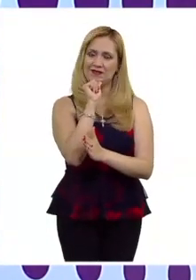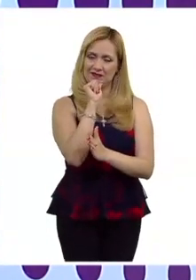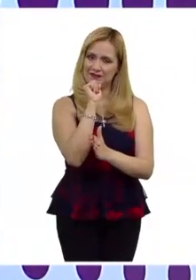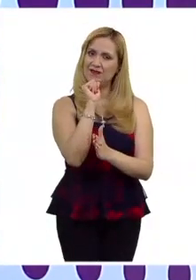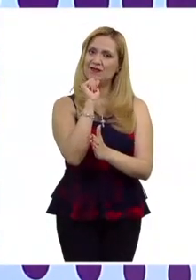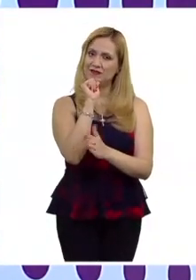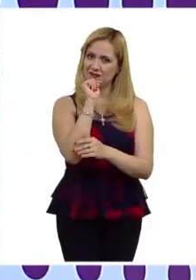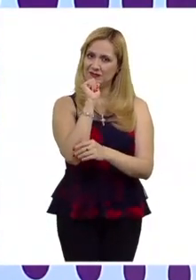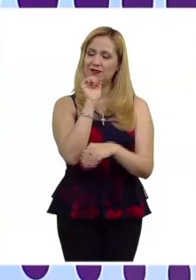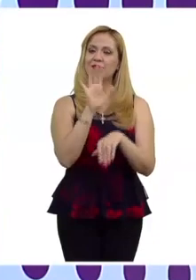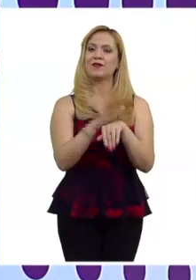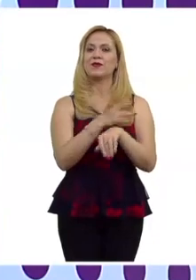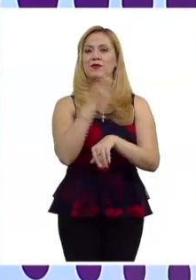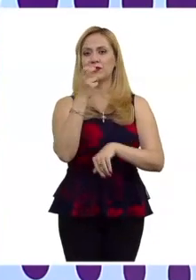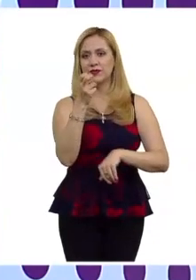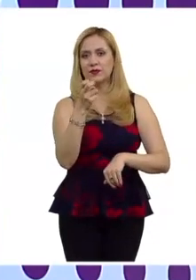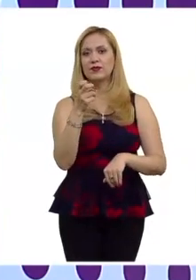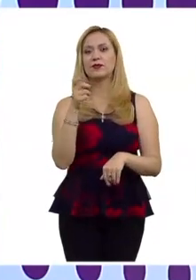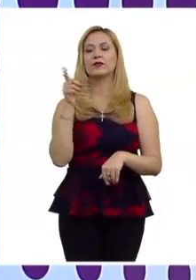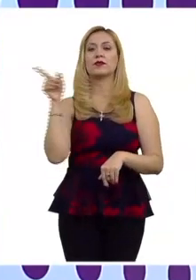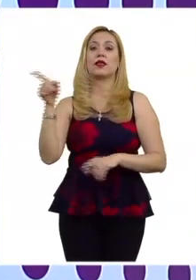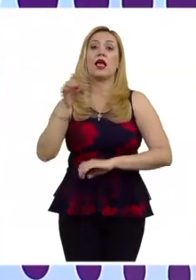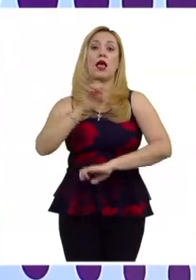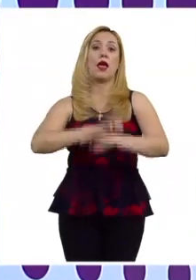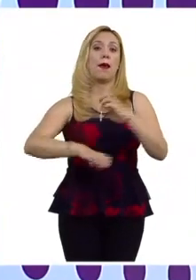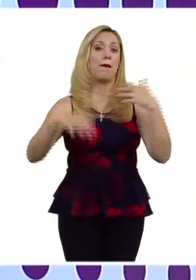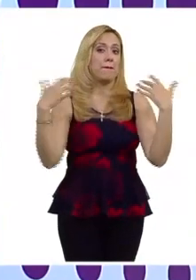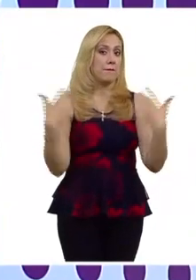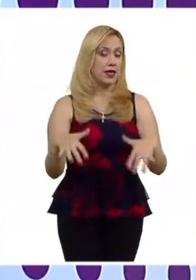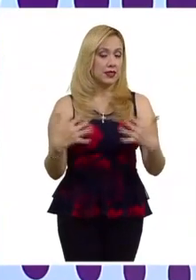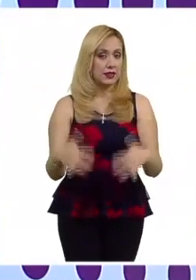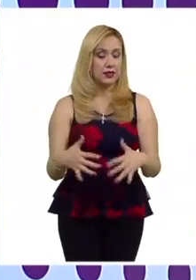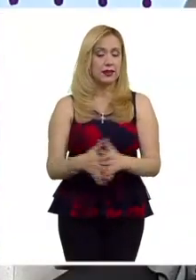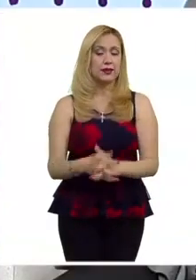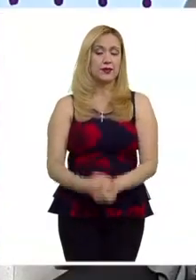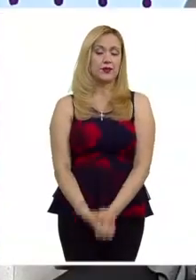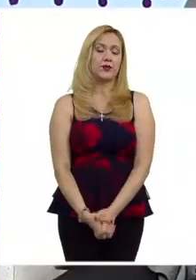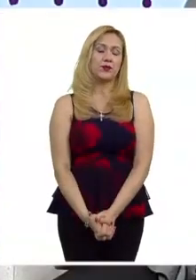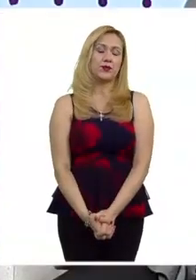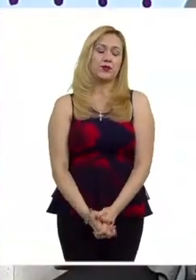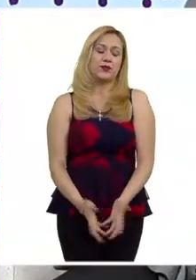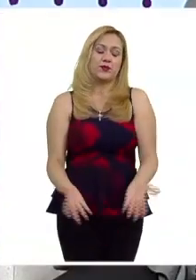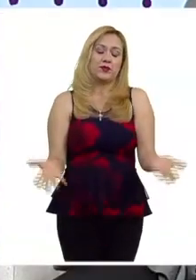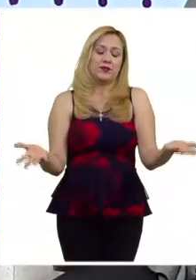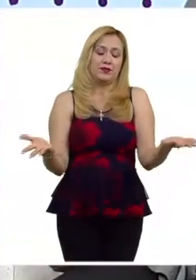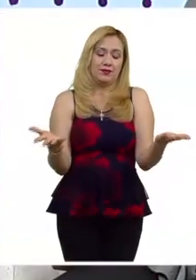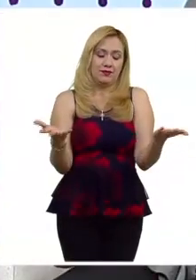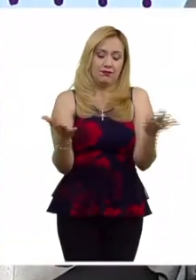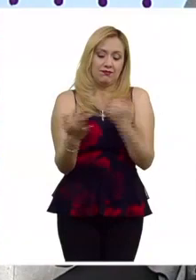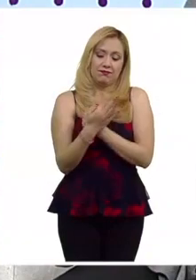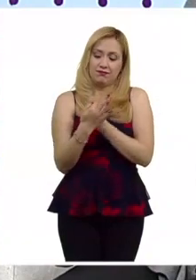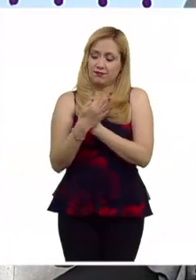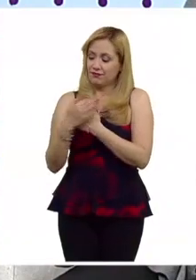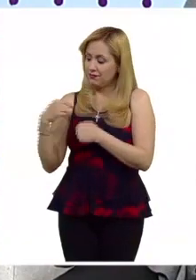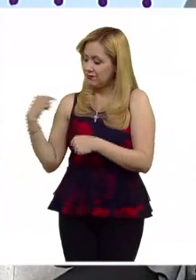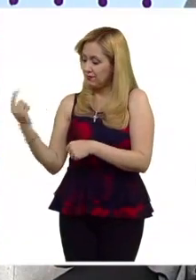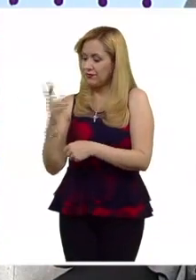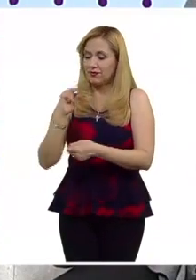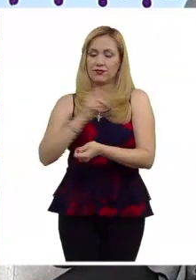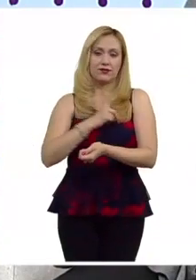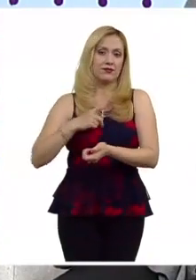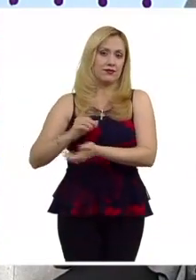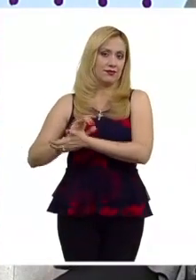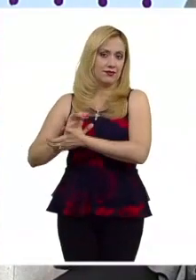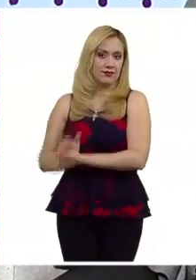lo tanto se dice que lo que hizo la empresa en esa obligación de proteger también la igualdad y la no discriminación de